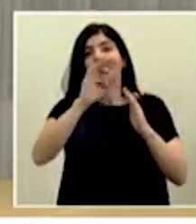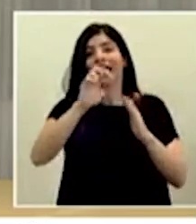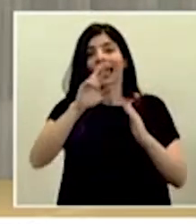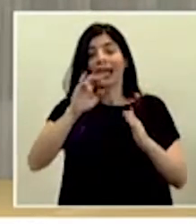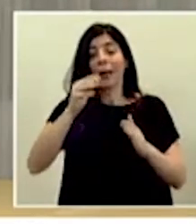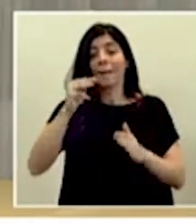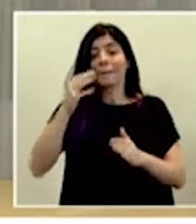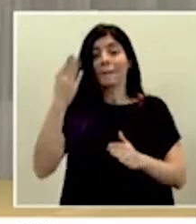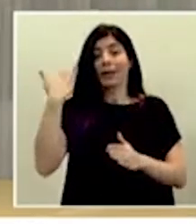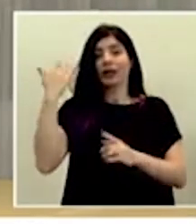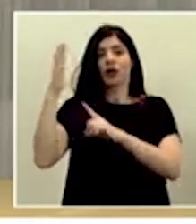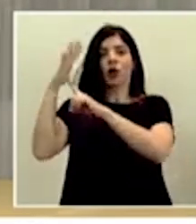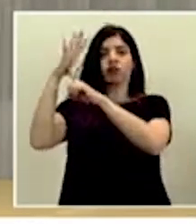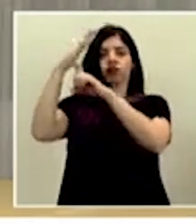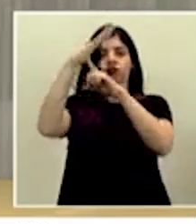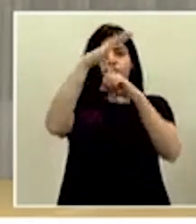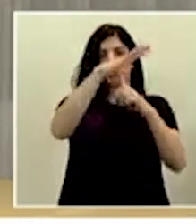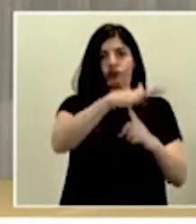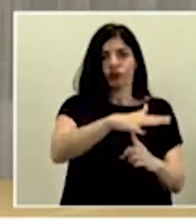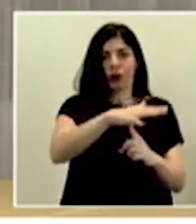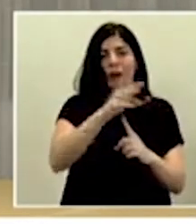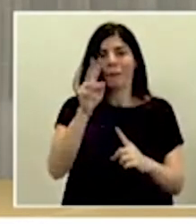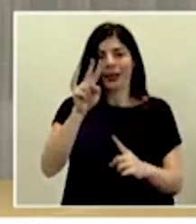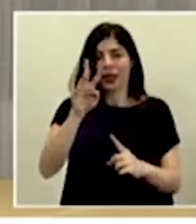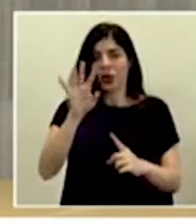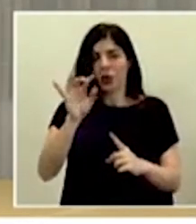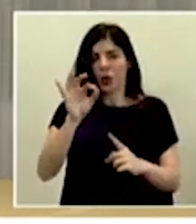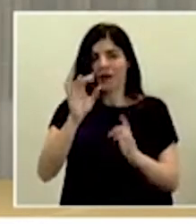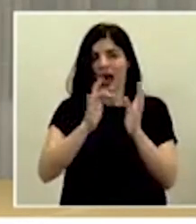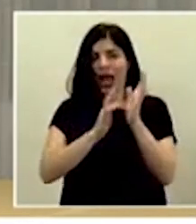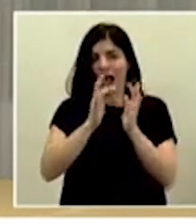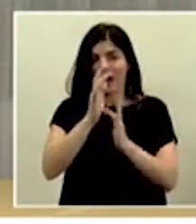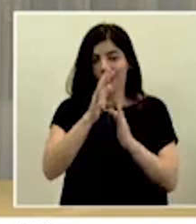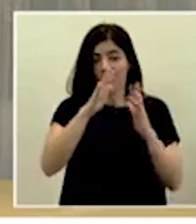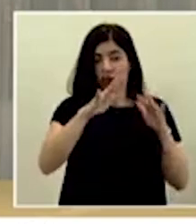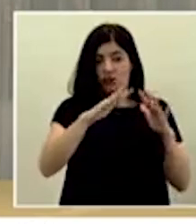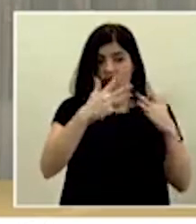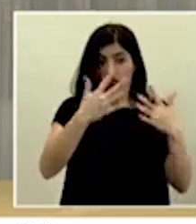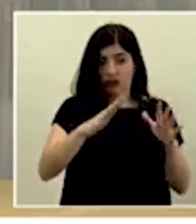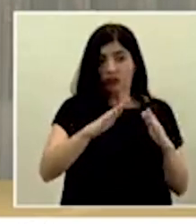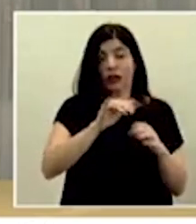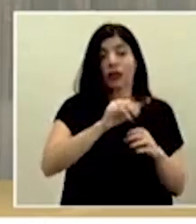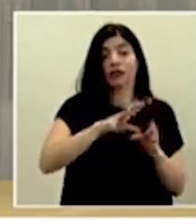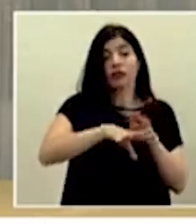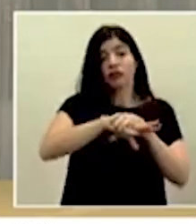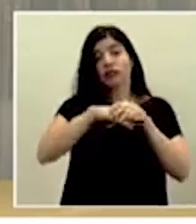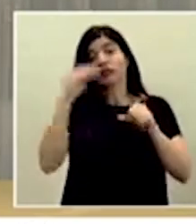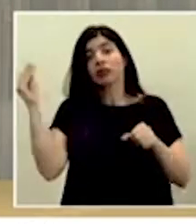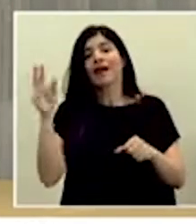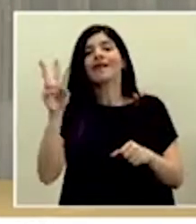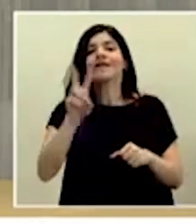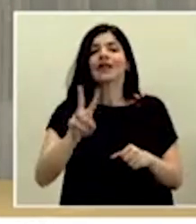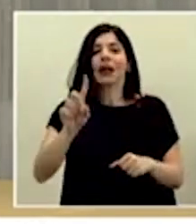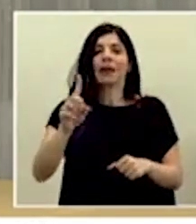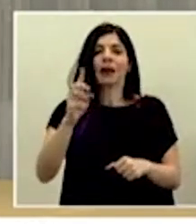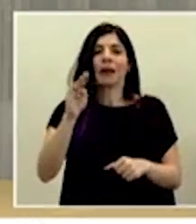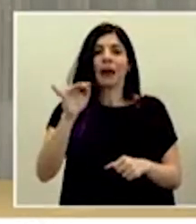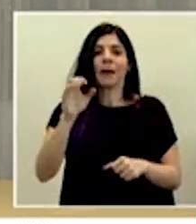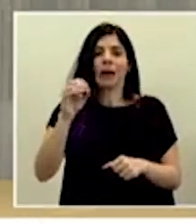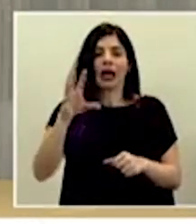miércoles pasado 29 de abril y salieron de territorio indígena el viernes primero de mayo.